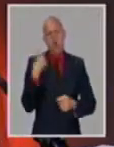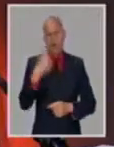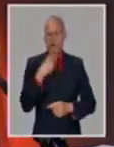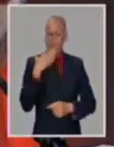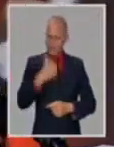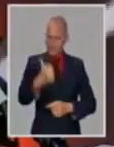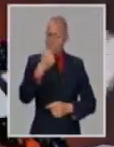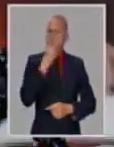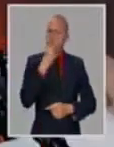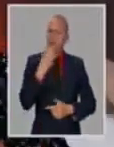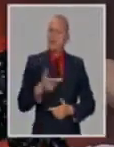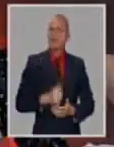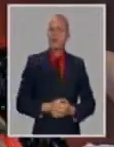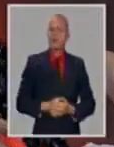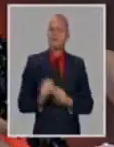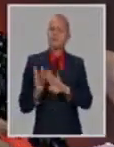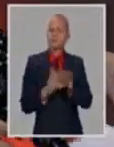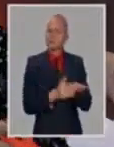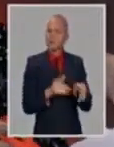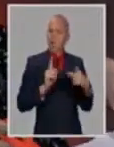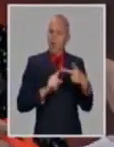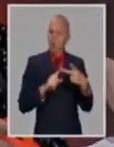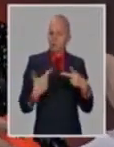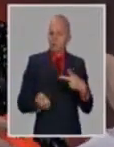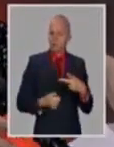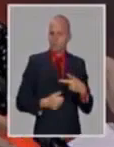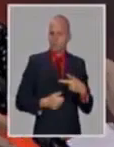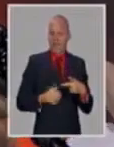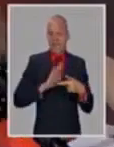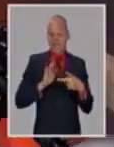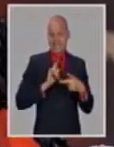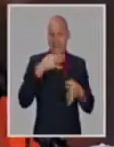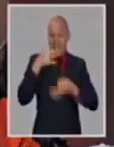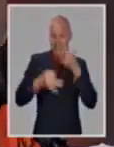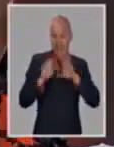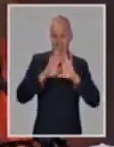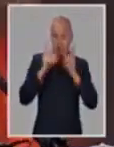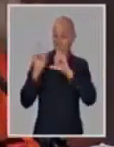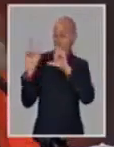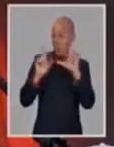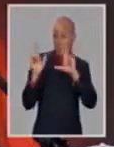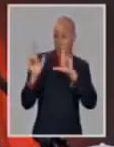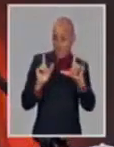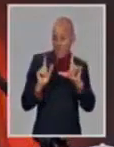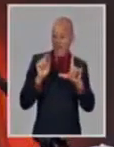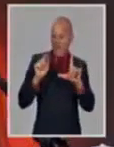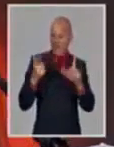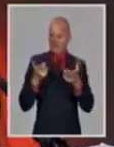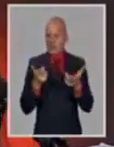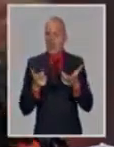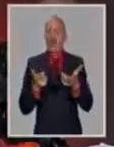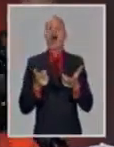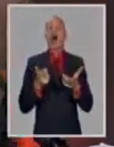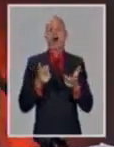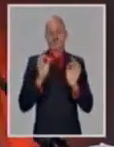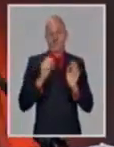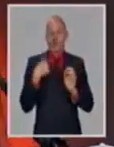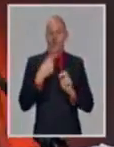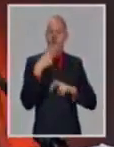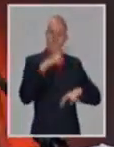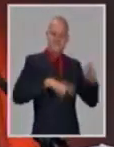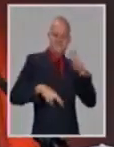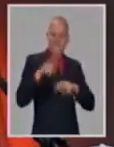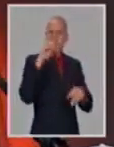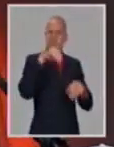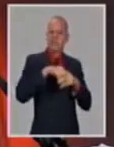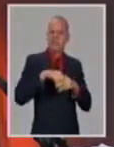realmente este no es un estudio solo de es el IPK lógicamente porque el IPK está centrando esta parte de todos los estudios que